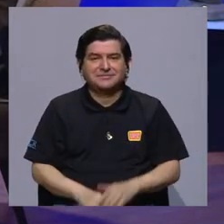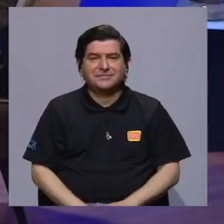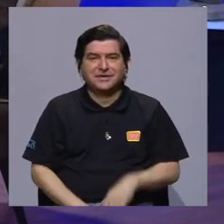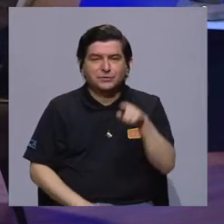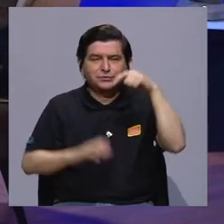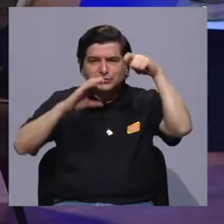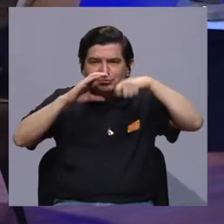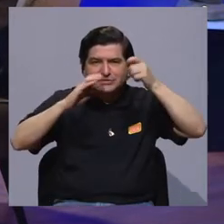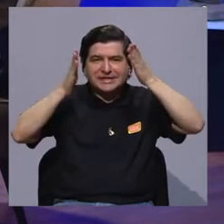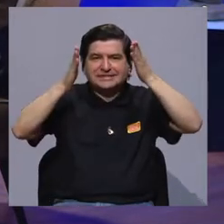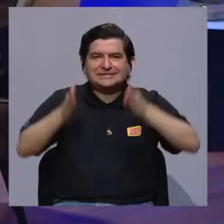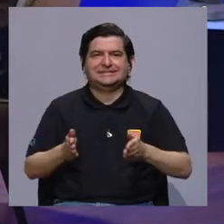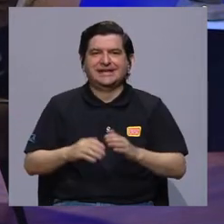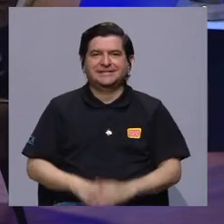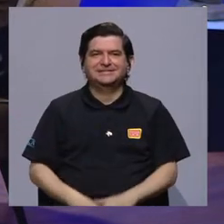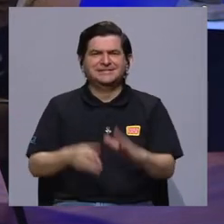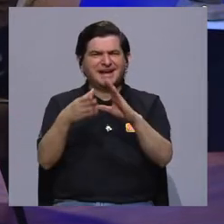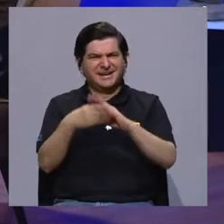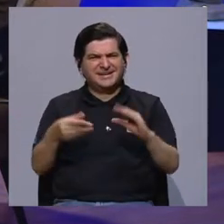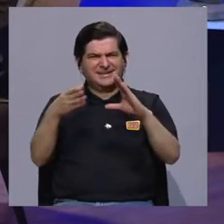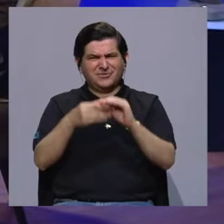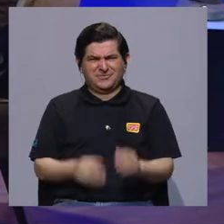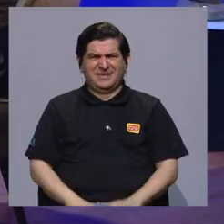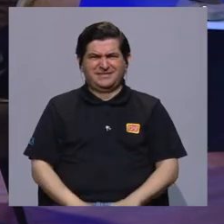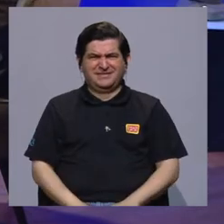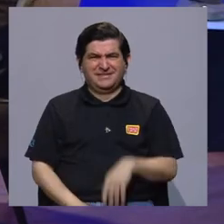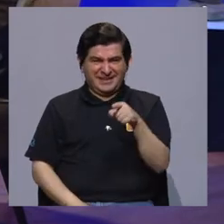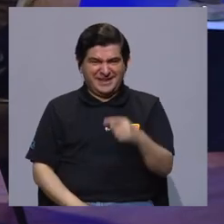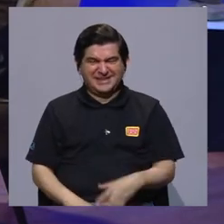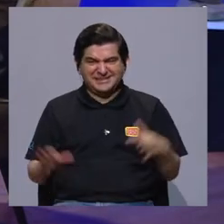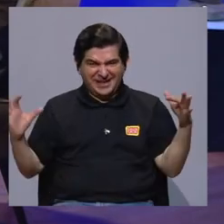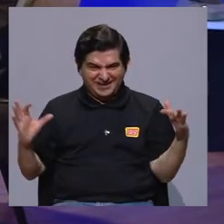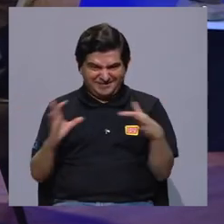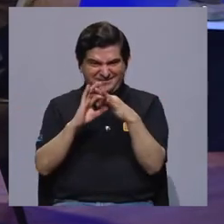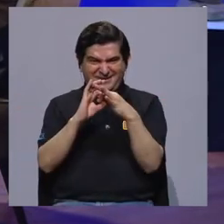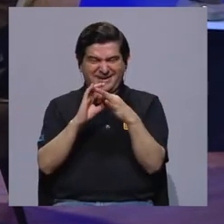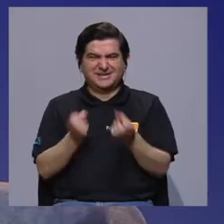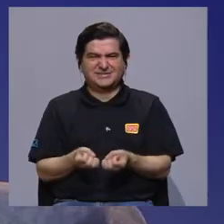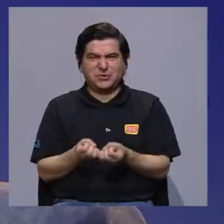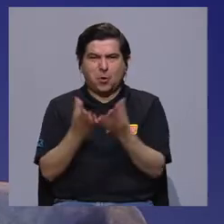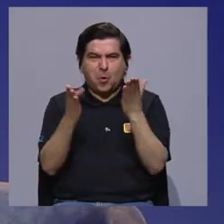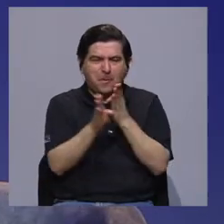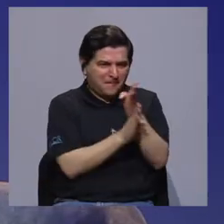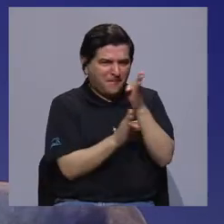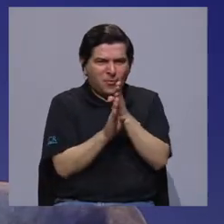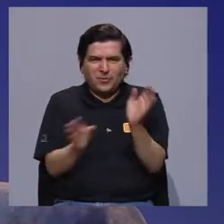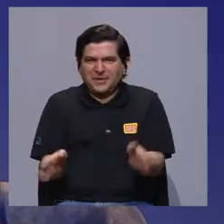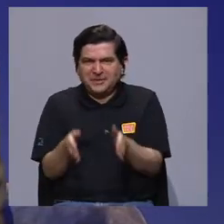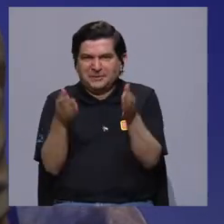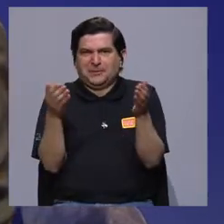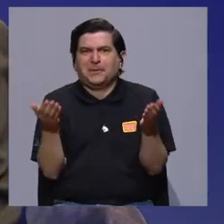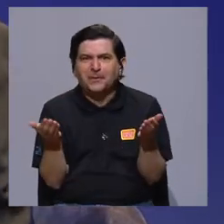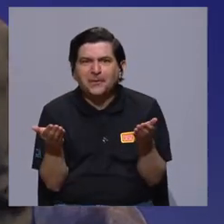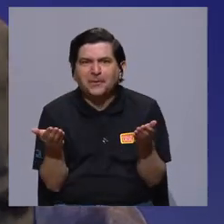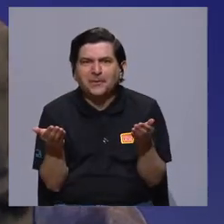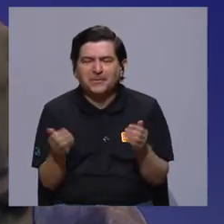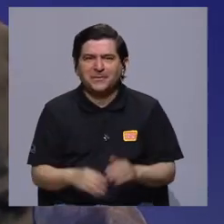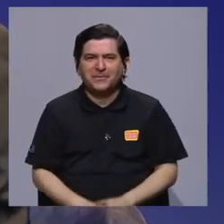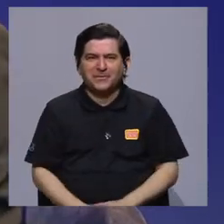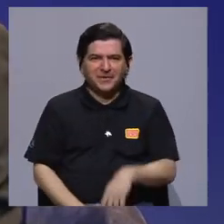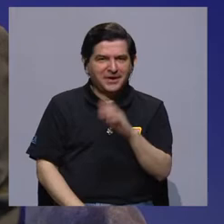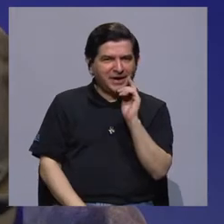cineasta. Coméntenos cómo se da esa relación multidisciplinaria en